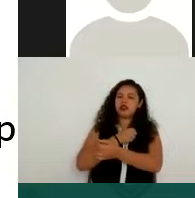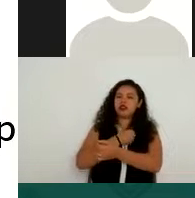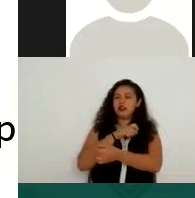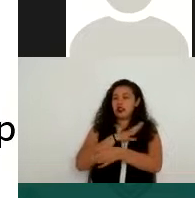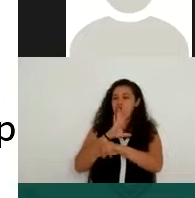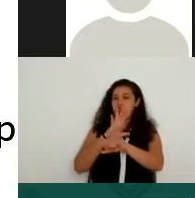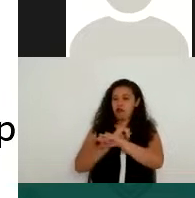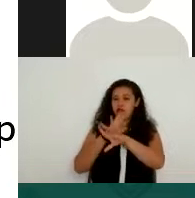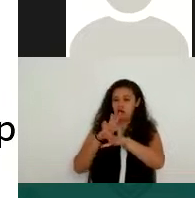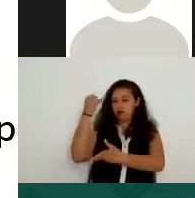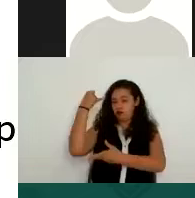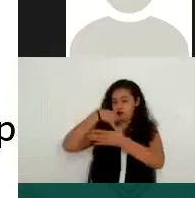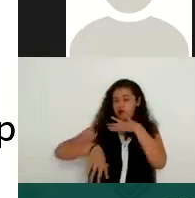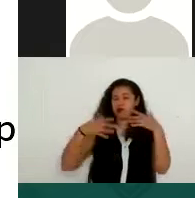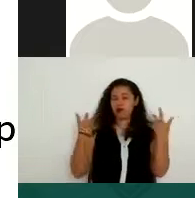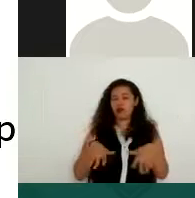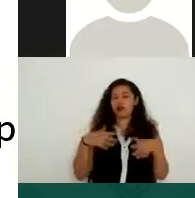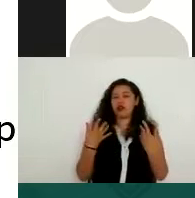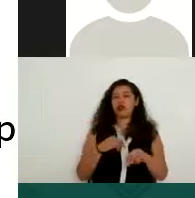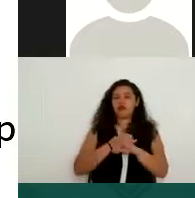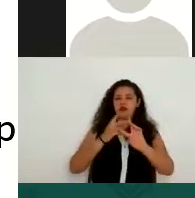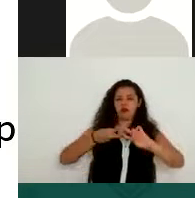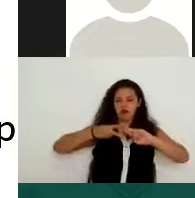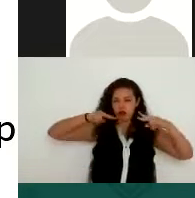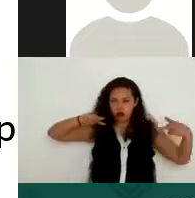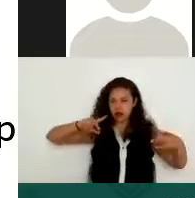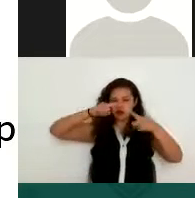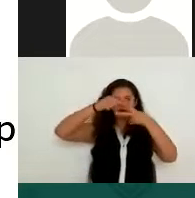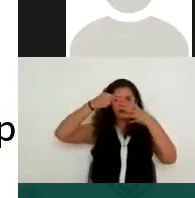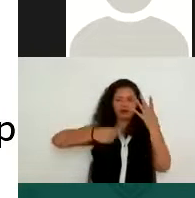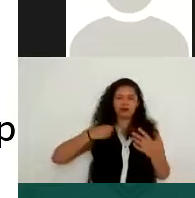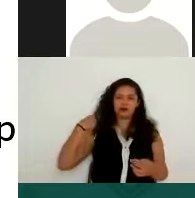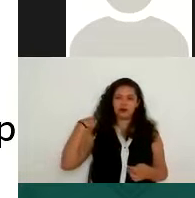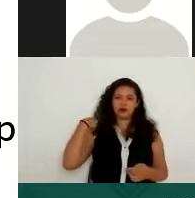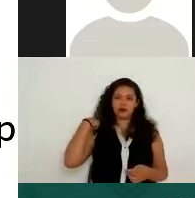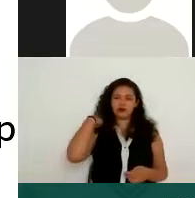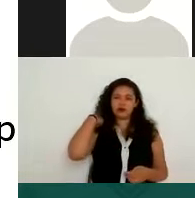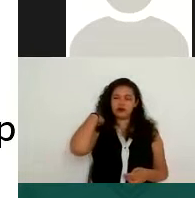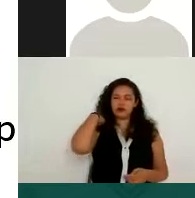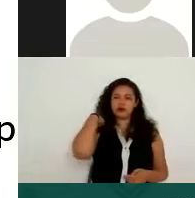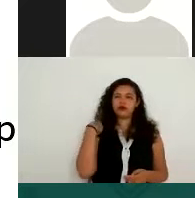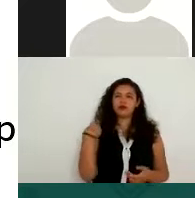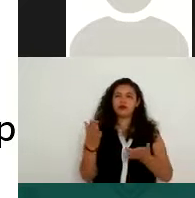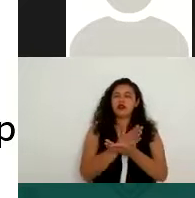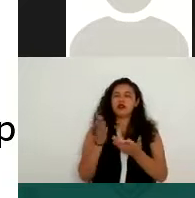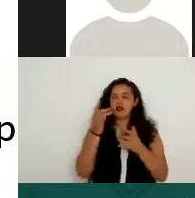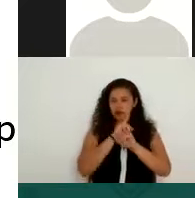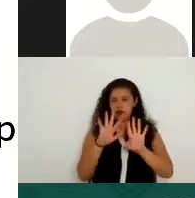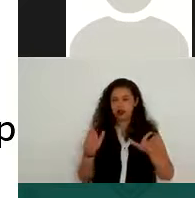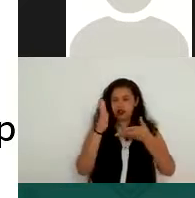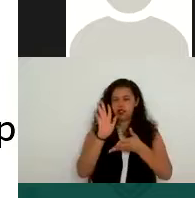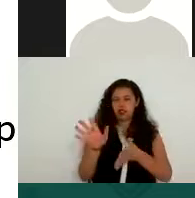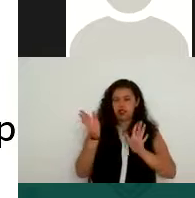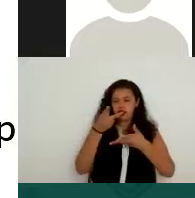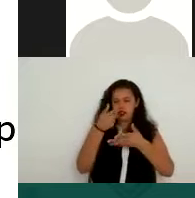genética, etcétera. Además de estos datos que ya mencionamos, hay otros datos que también entran en la gama de